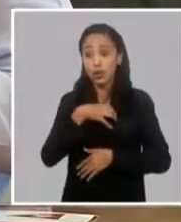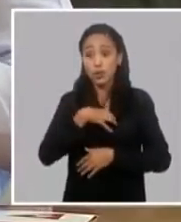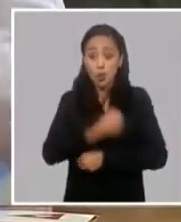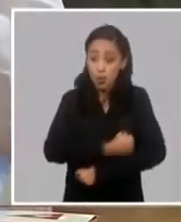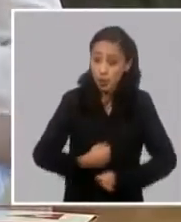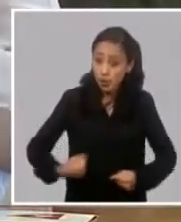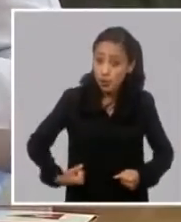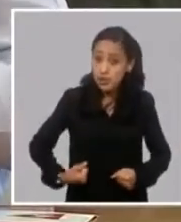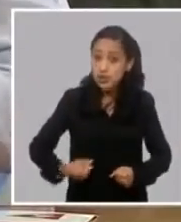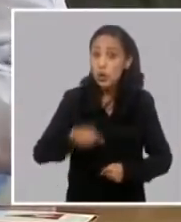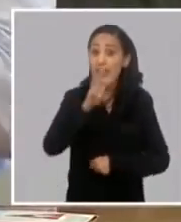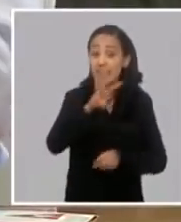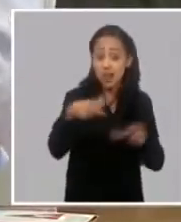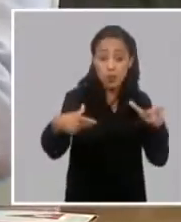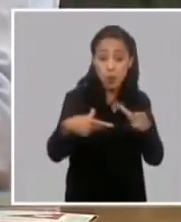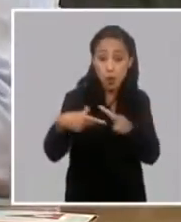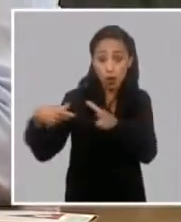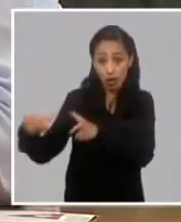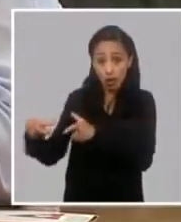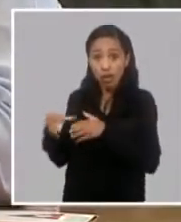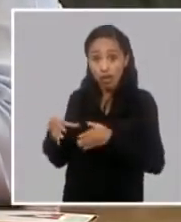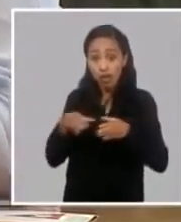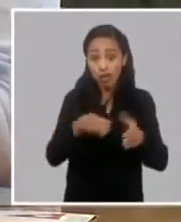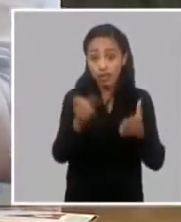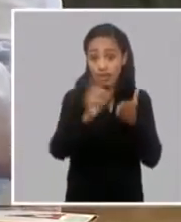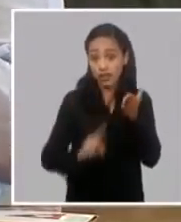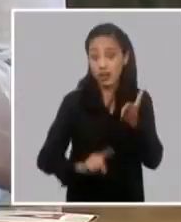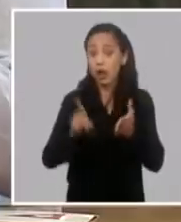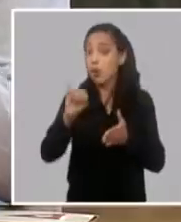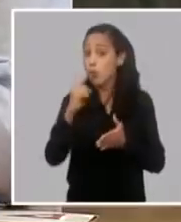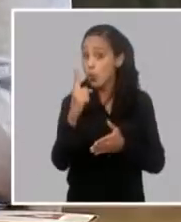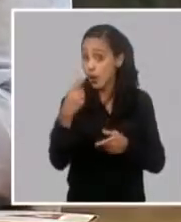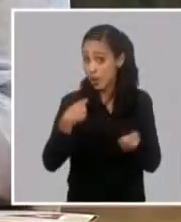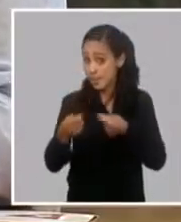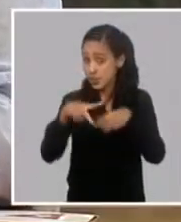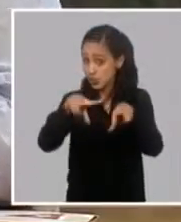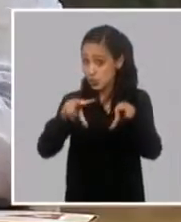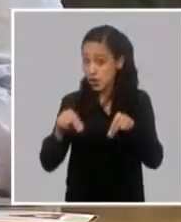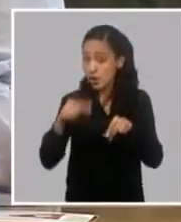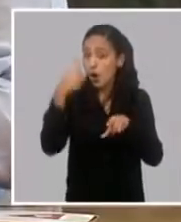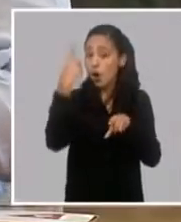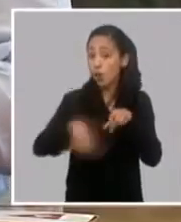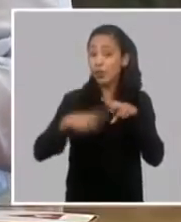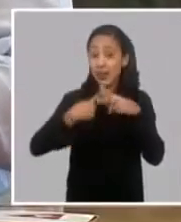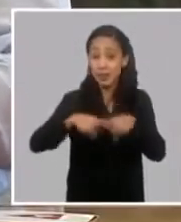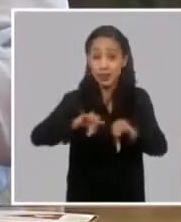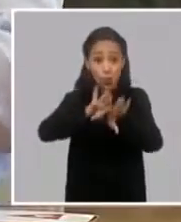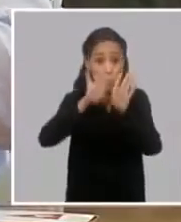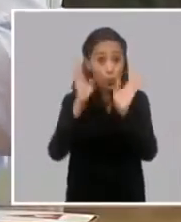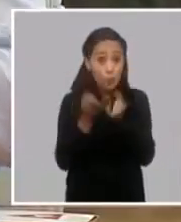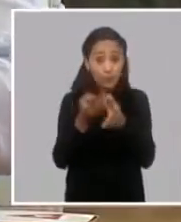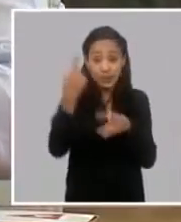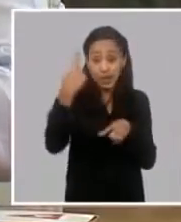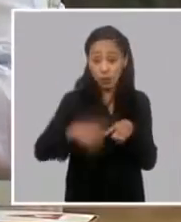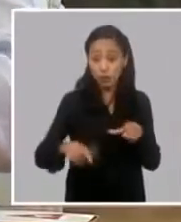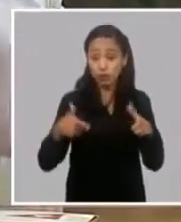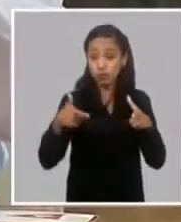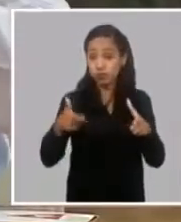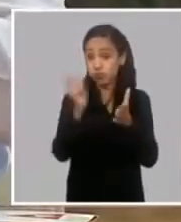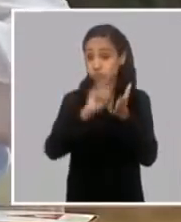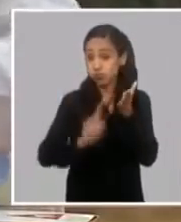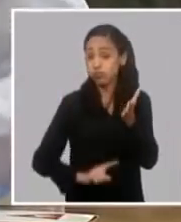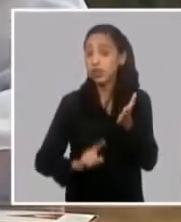un esfuerzo tremendo con los tres bloques una inversión nueva en uno de los bloques de efecto una reparación capital en otro de los bloques y